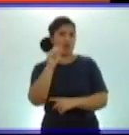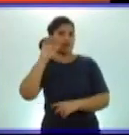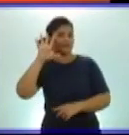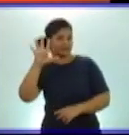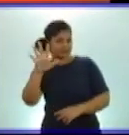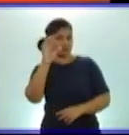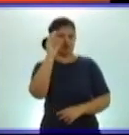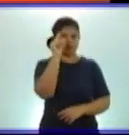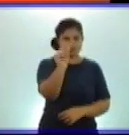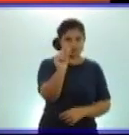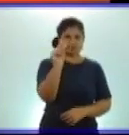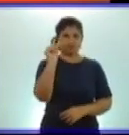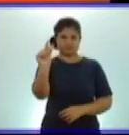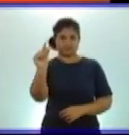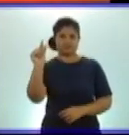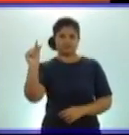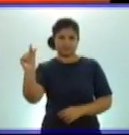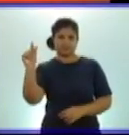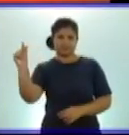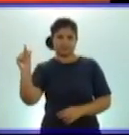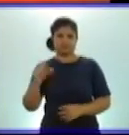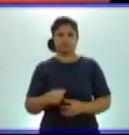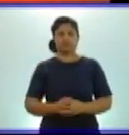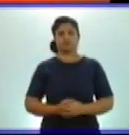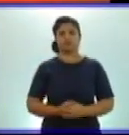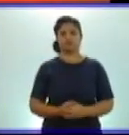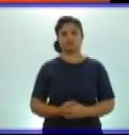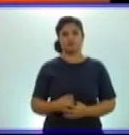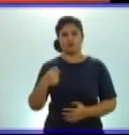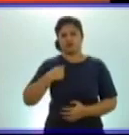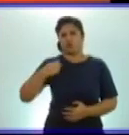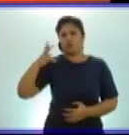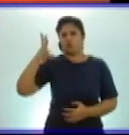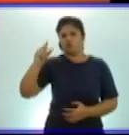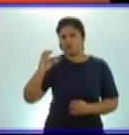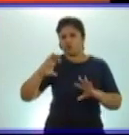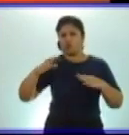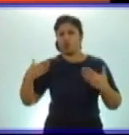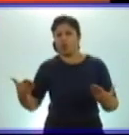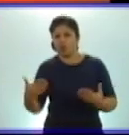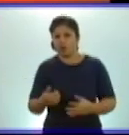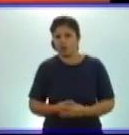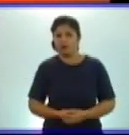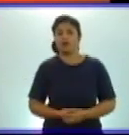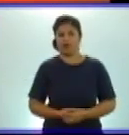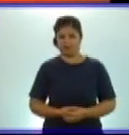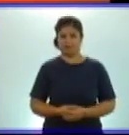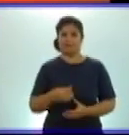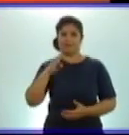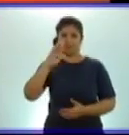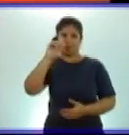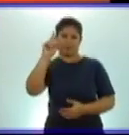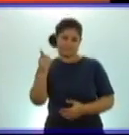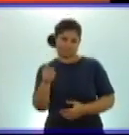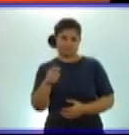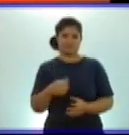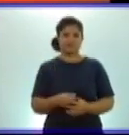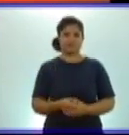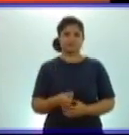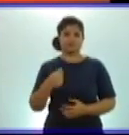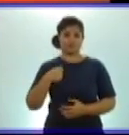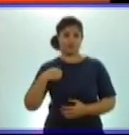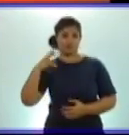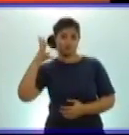Si me adicionas uno, tengo cinco dígitos. Inciso B, soy un número que tengo como